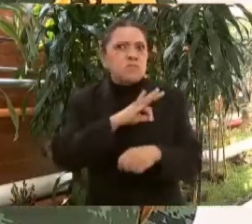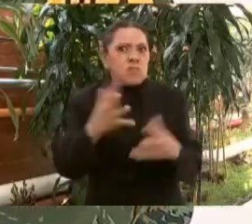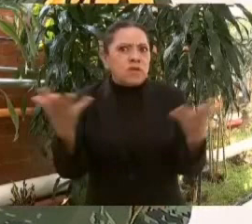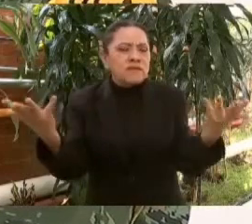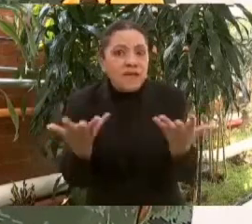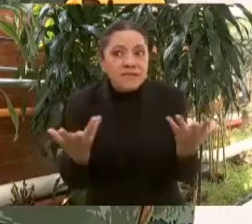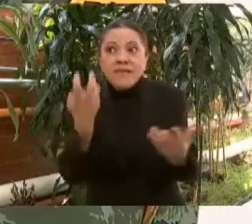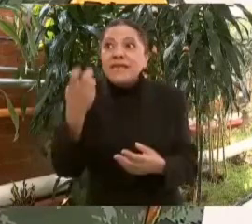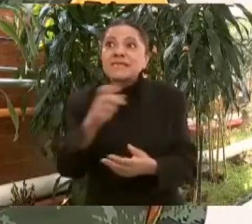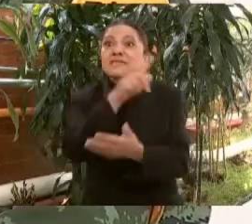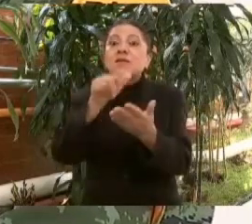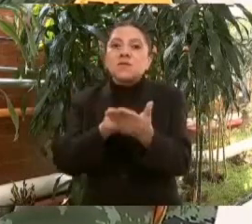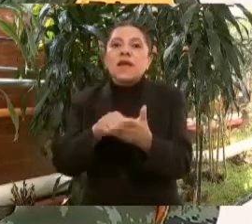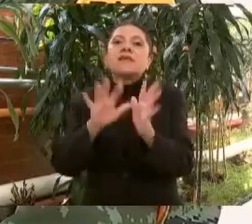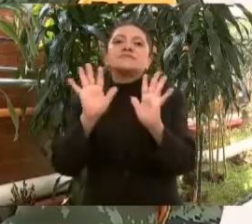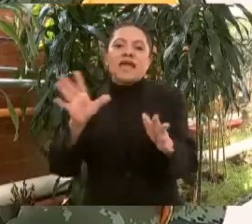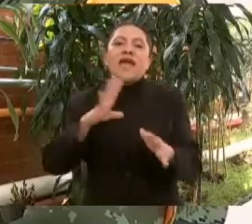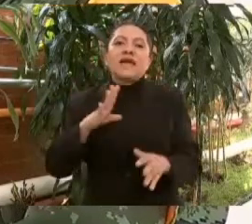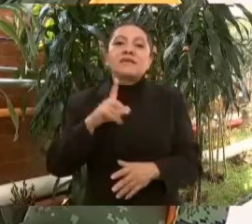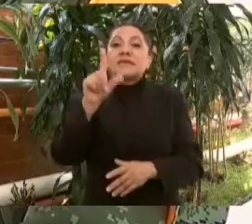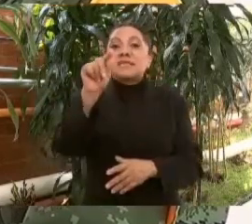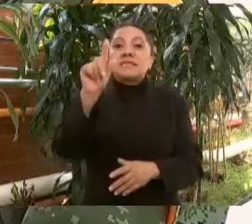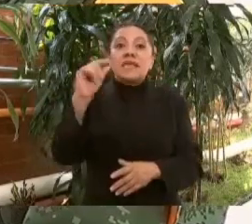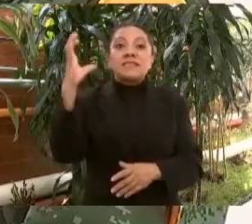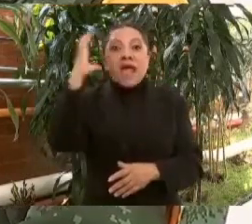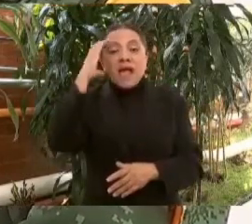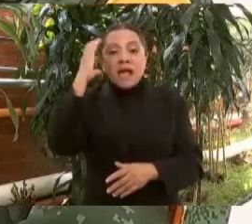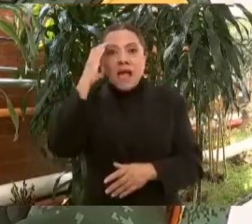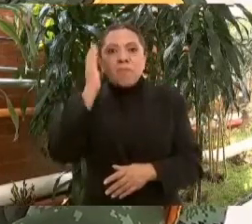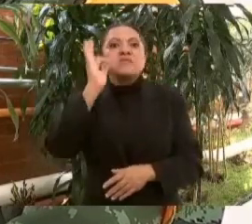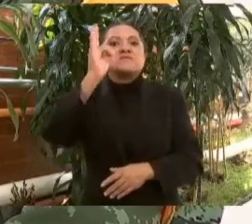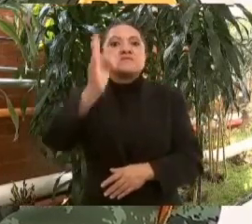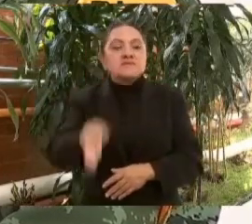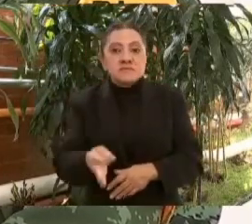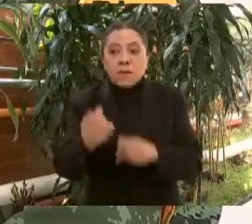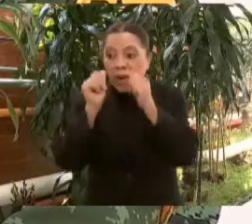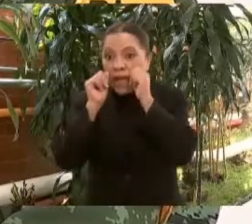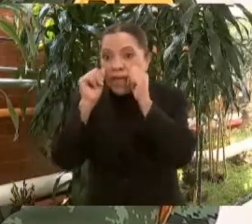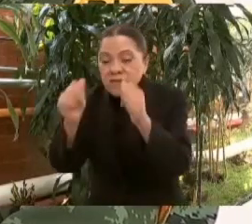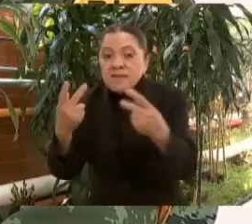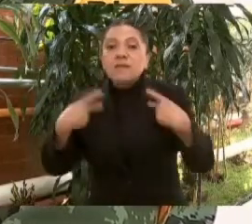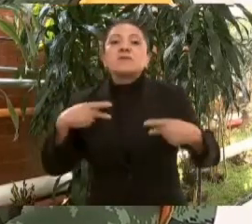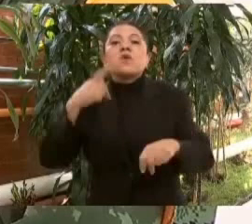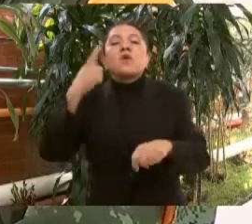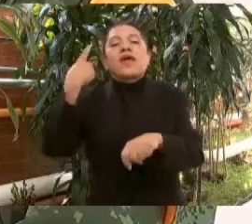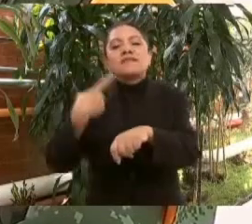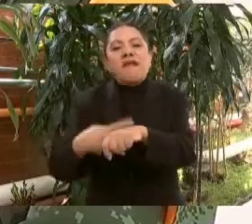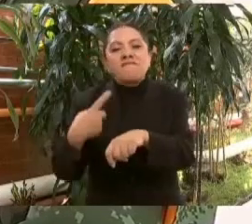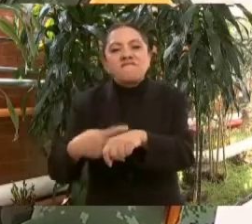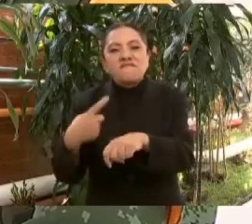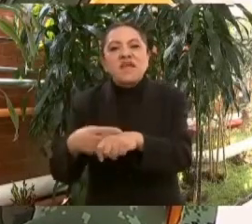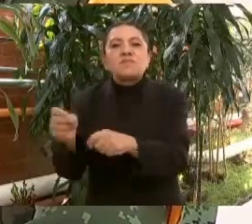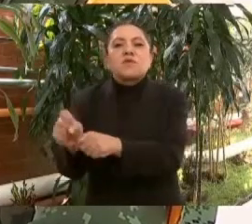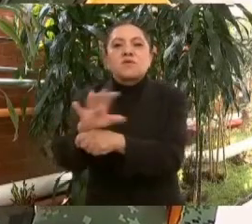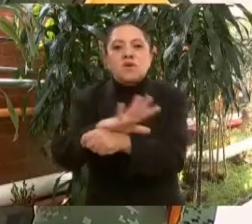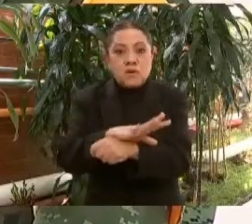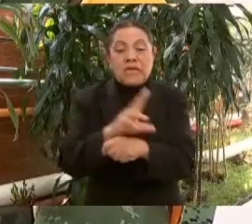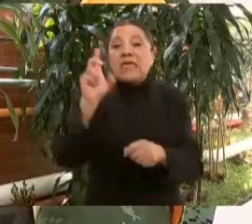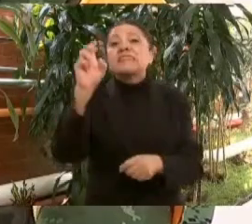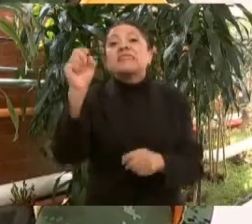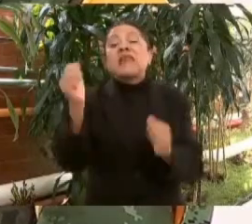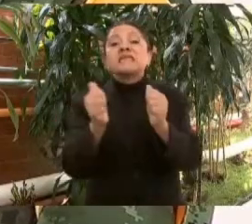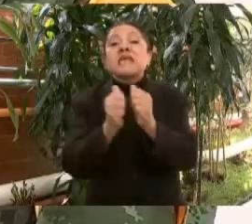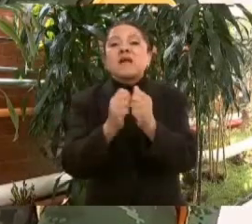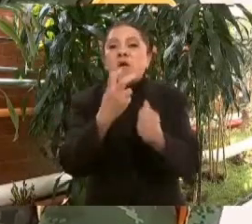instalación cuente con 70 camas disponibles para atender pacientes COVID, y 30 de ellas con ventilador y monitor en el primer